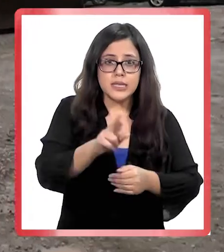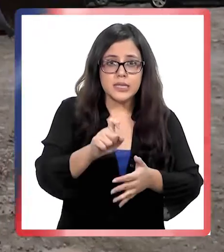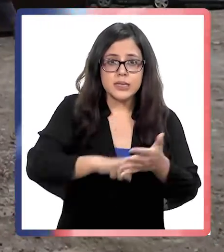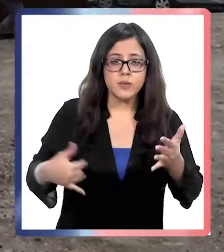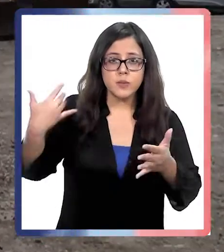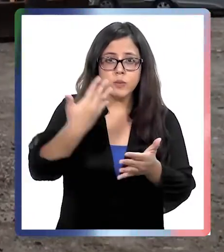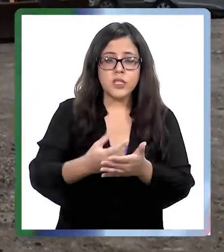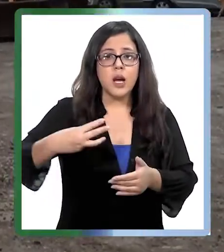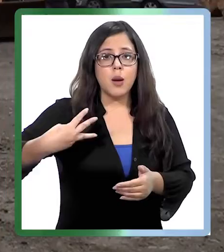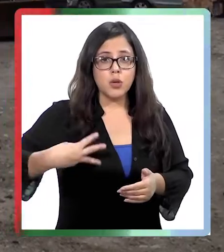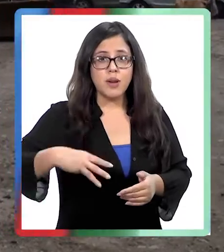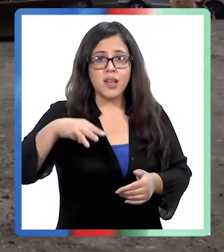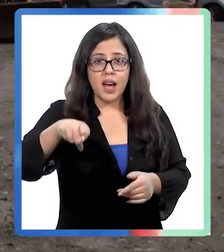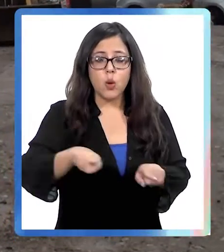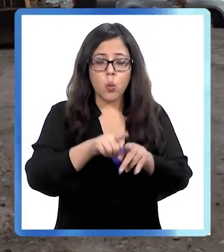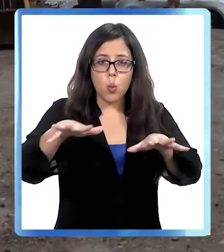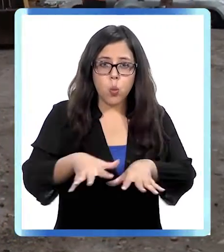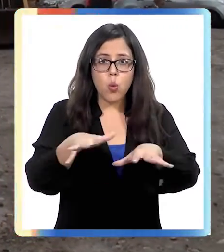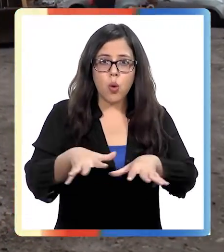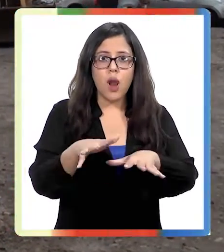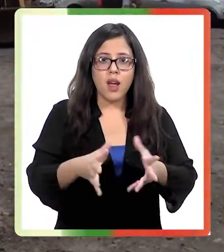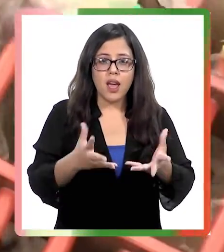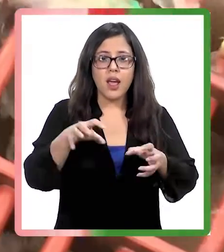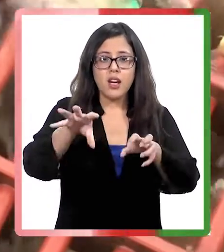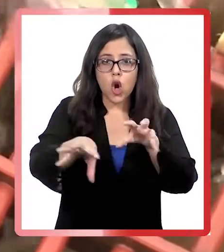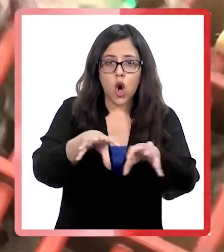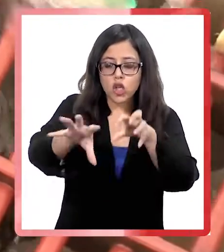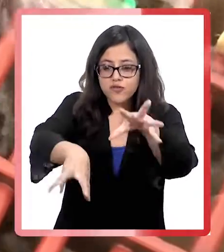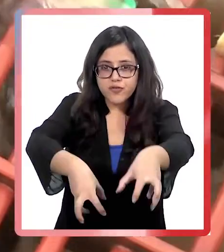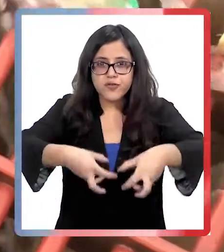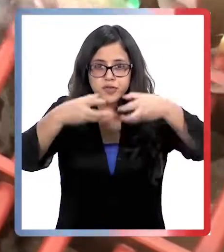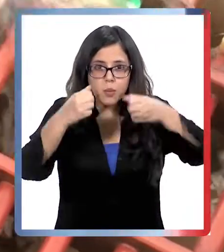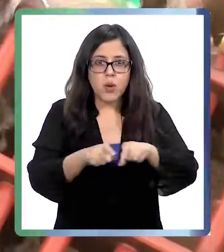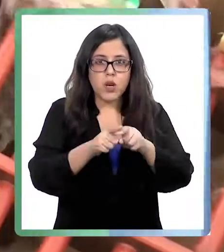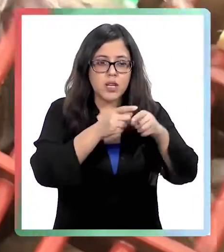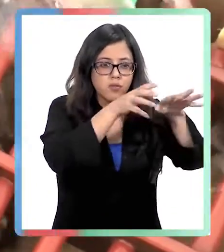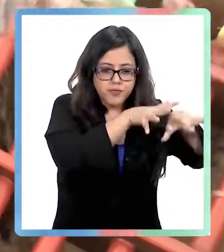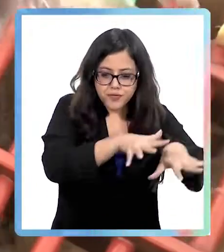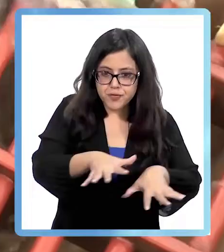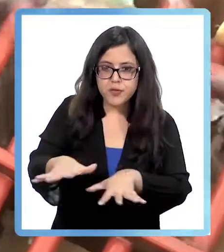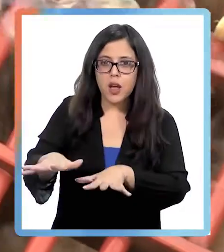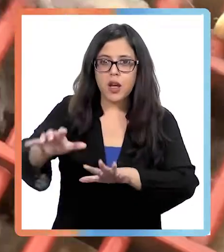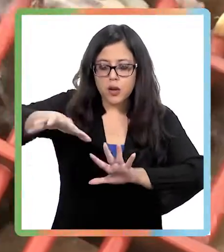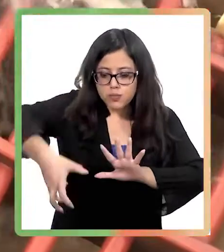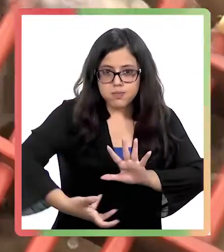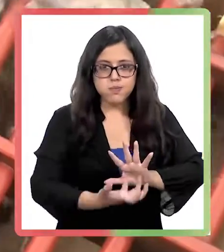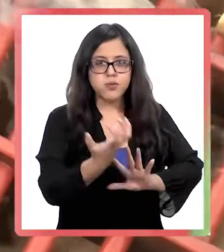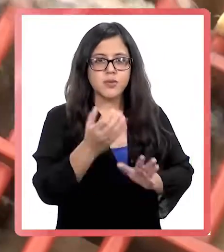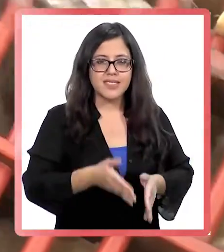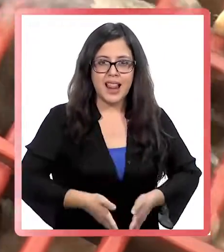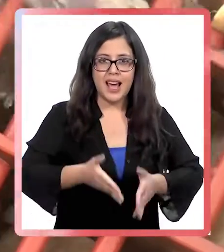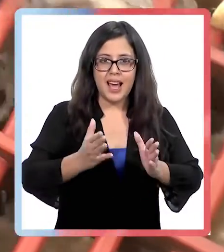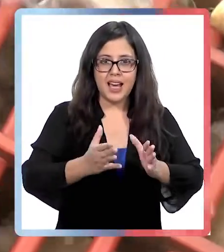la Municipalidad de Aysén realiza grandes esfuerzos con maquinarias para que de alguna manera puedan desviar las aguas lluvias, excavando parte de la calle